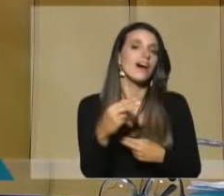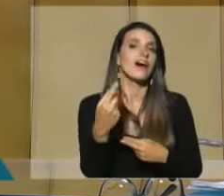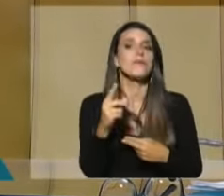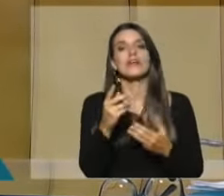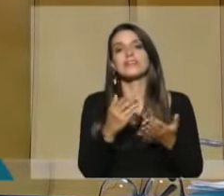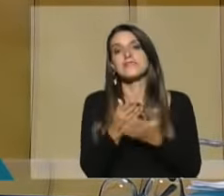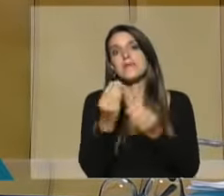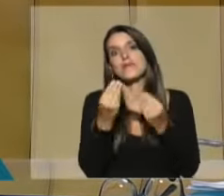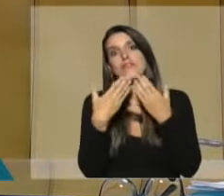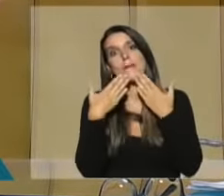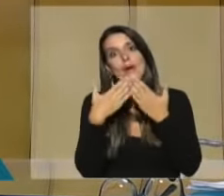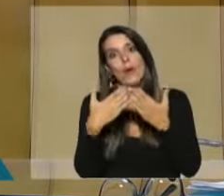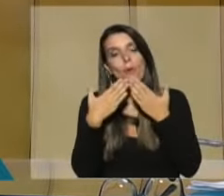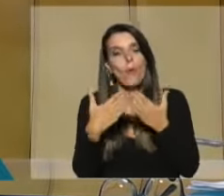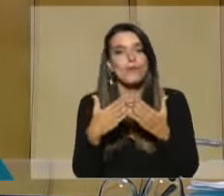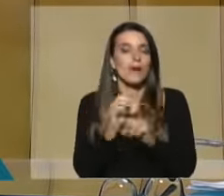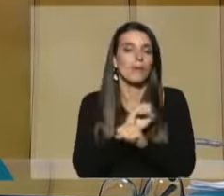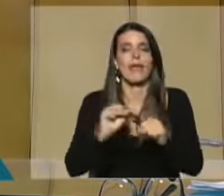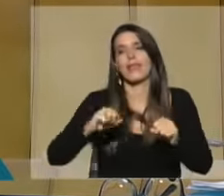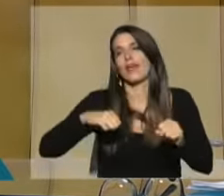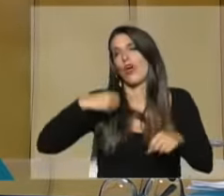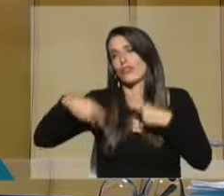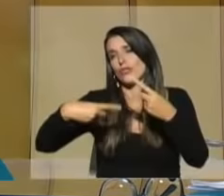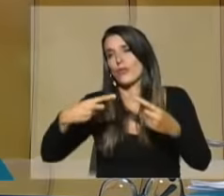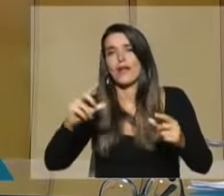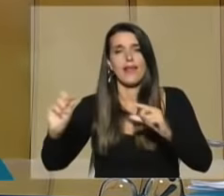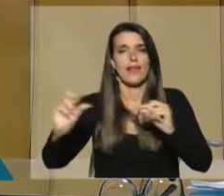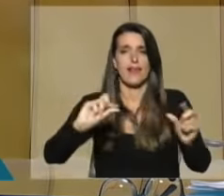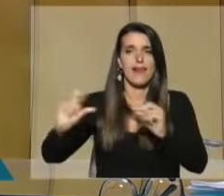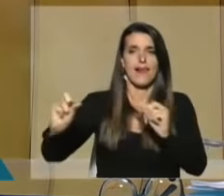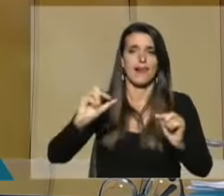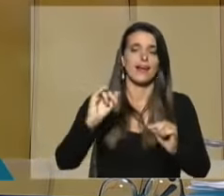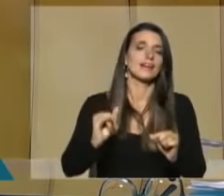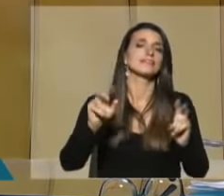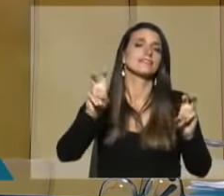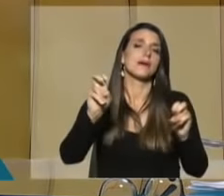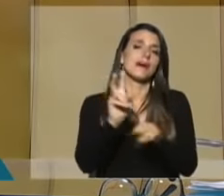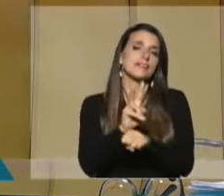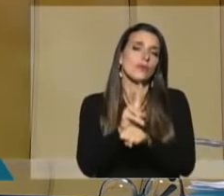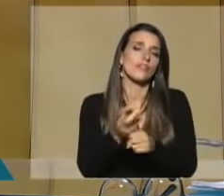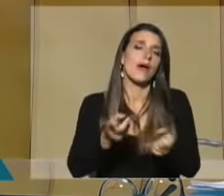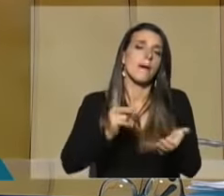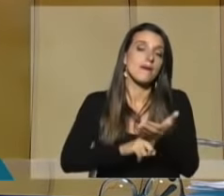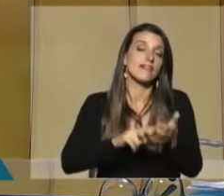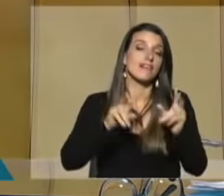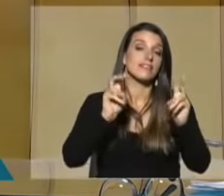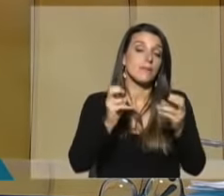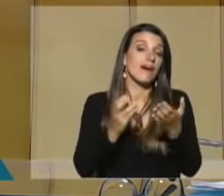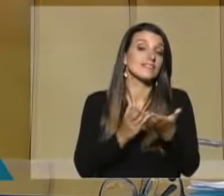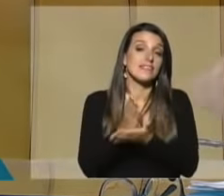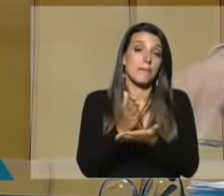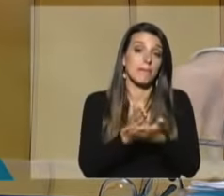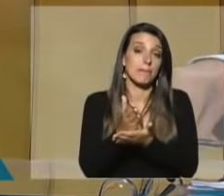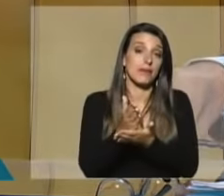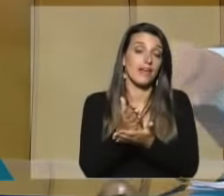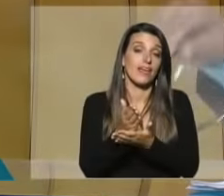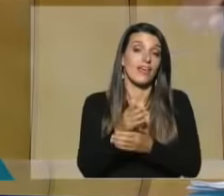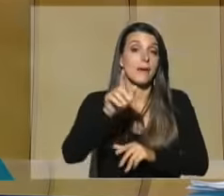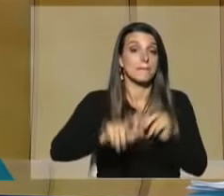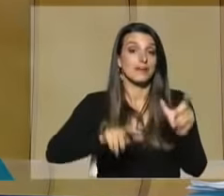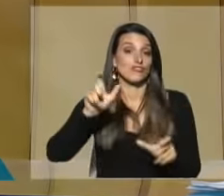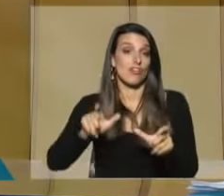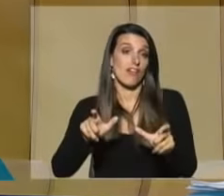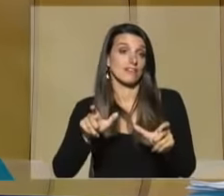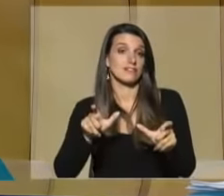Siempre quedan muchas preguntas pendientes y podrían seguir hablando ellos dos sobre este tema de seguridad, que además es uno de los que siempre la población